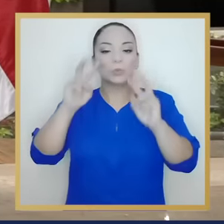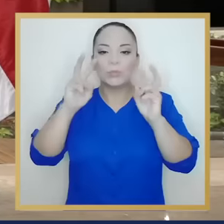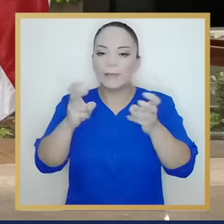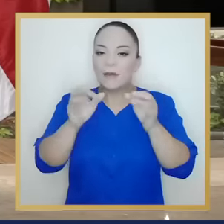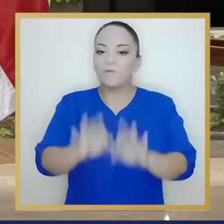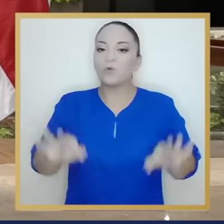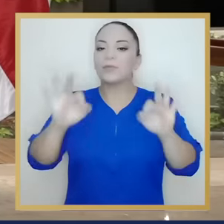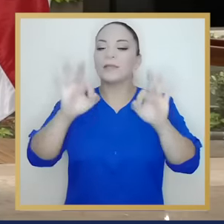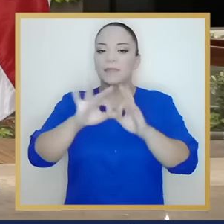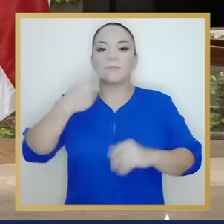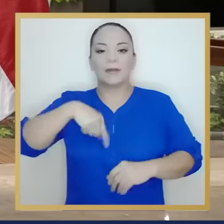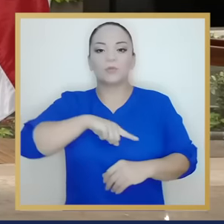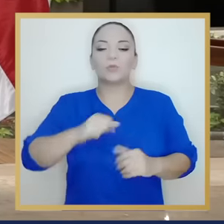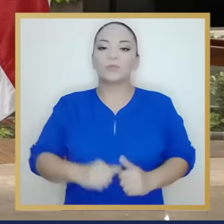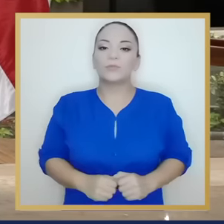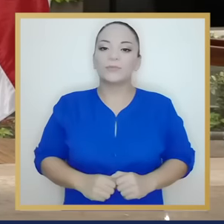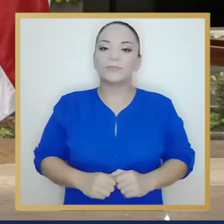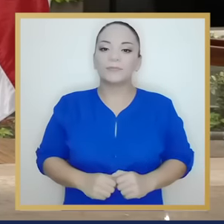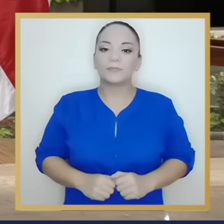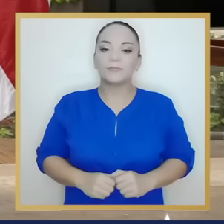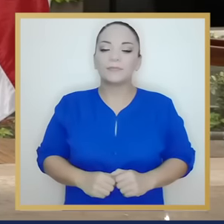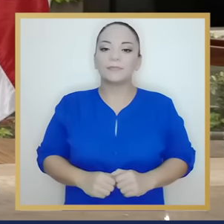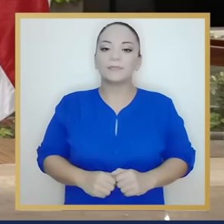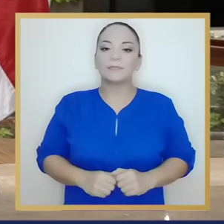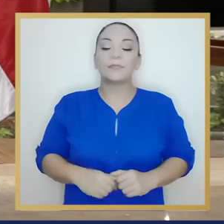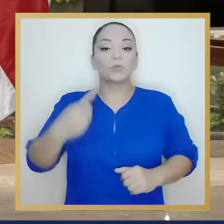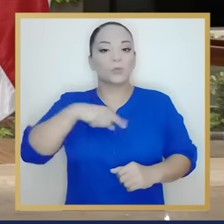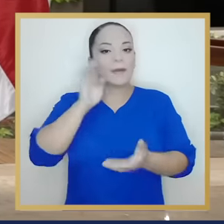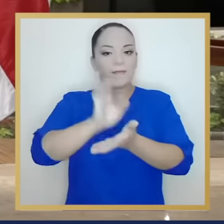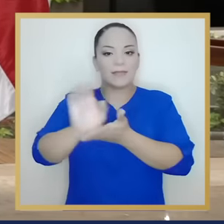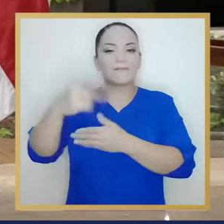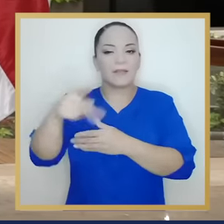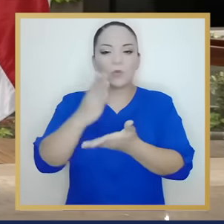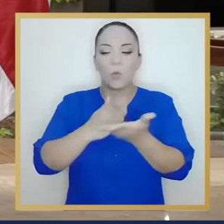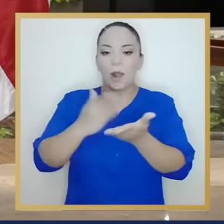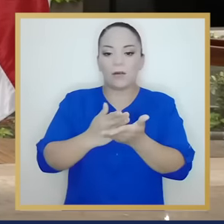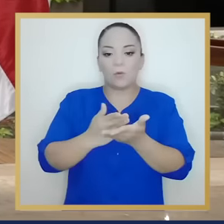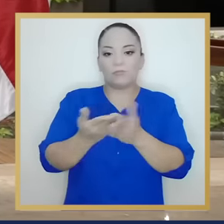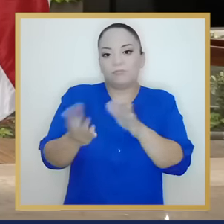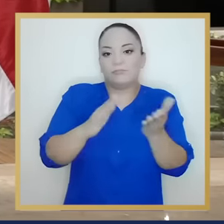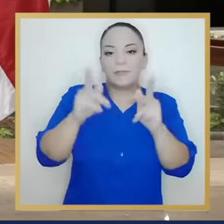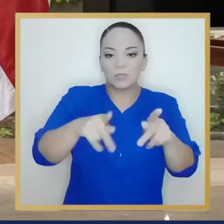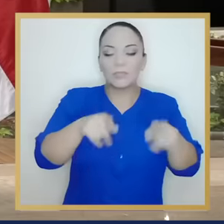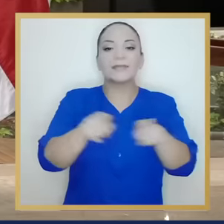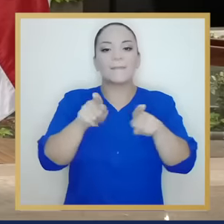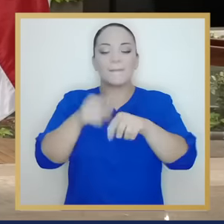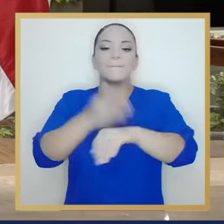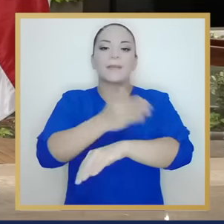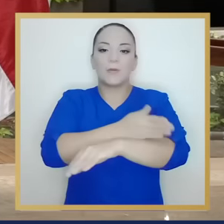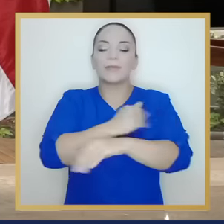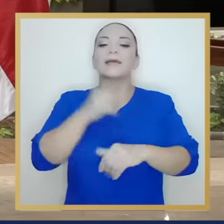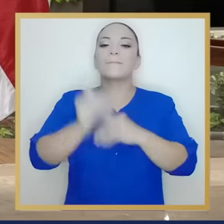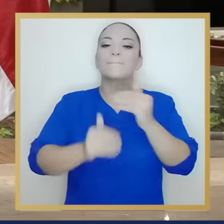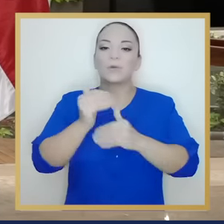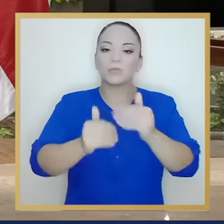iniciar las obras en verano. Eso es un tema fundamental para nosotros, precisamente para evitar el riesgo, el